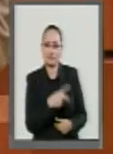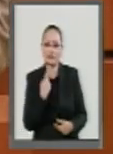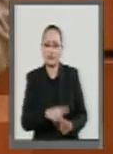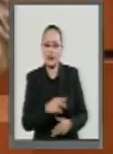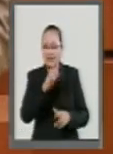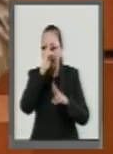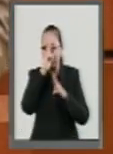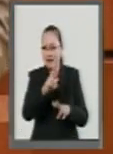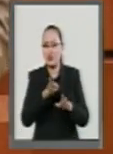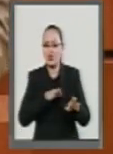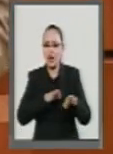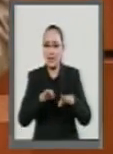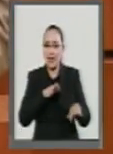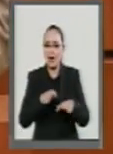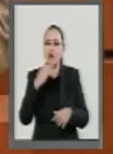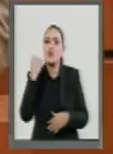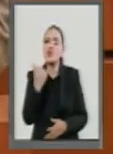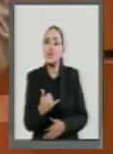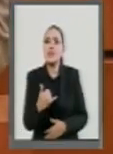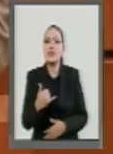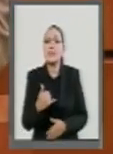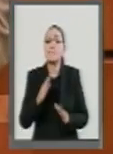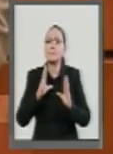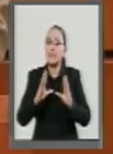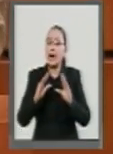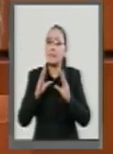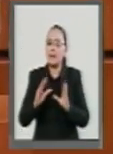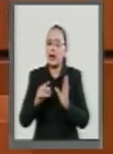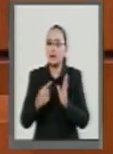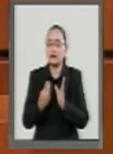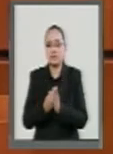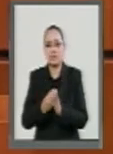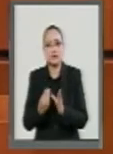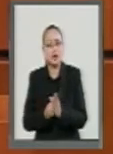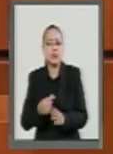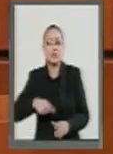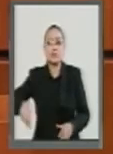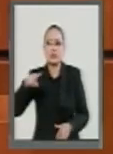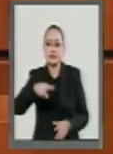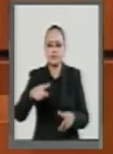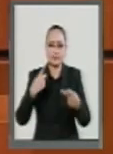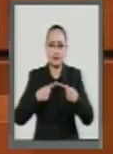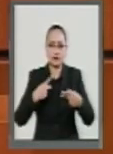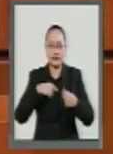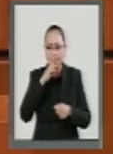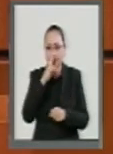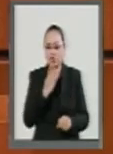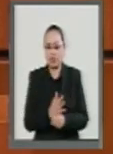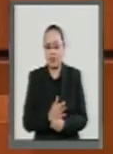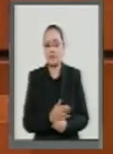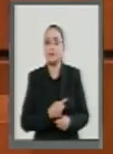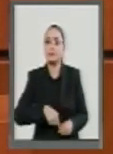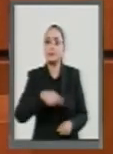trabajo y la capacitación del mismo. La educación,